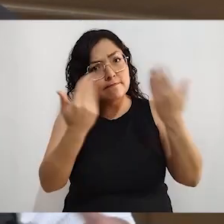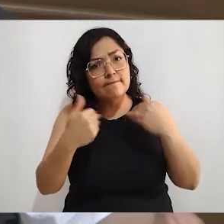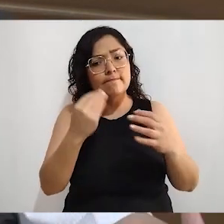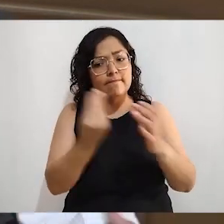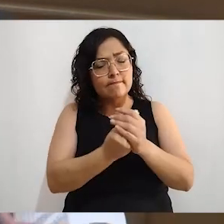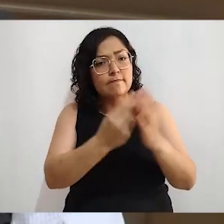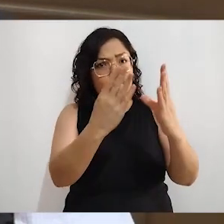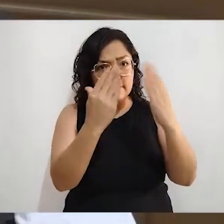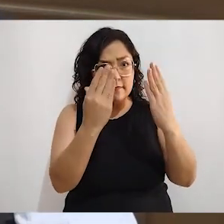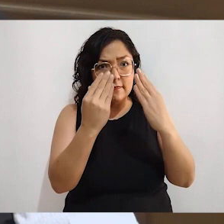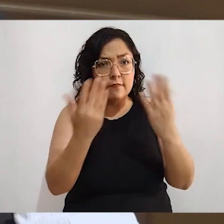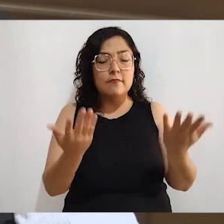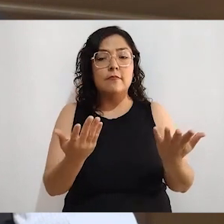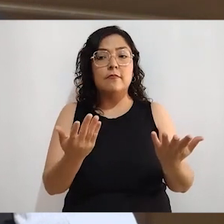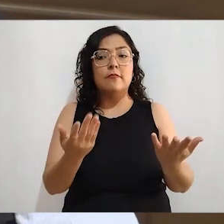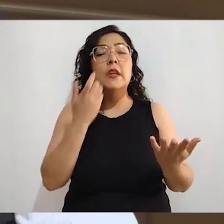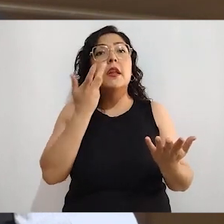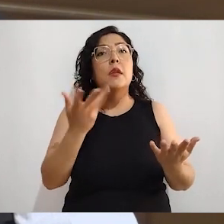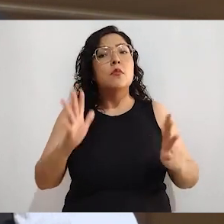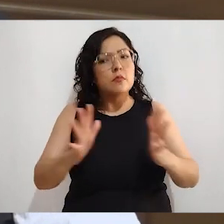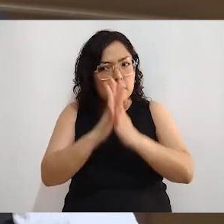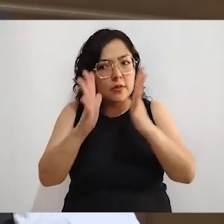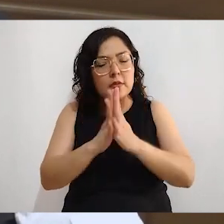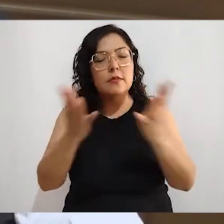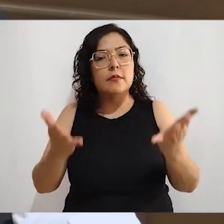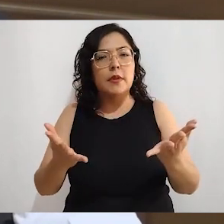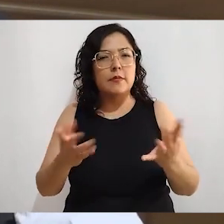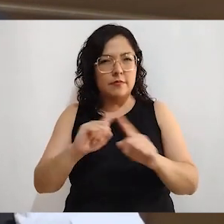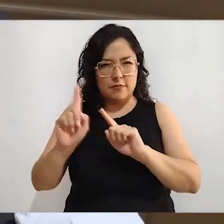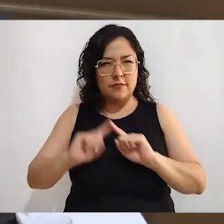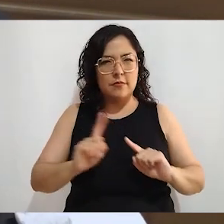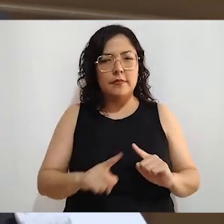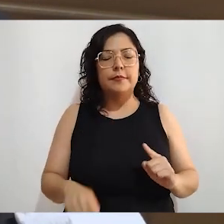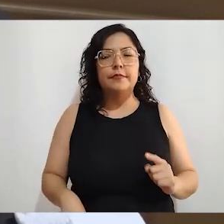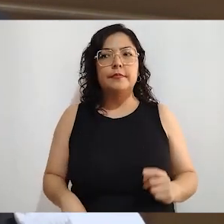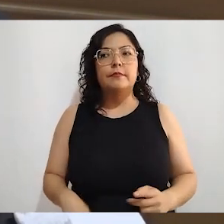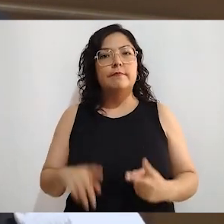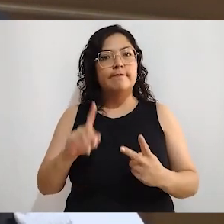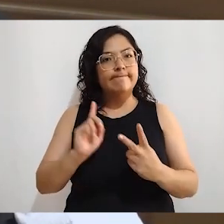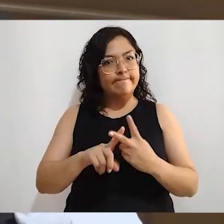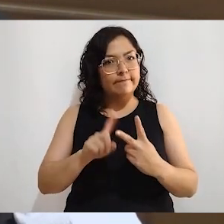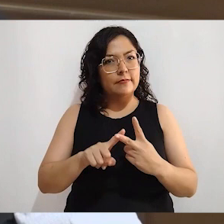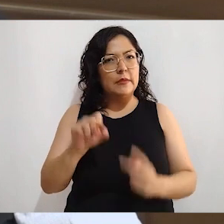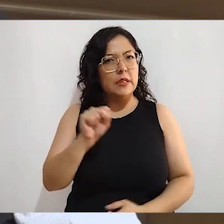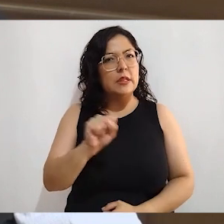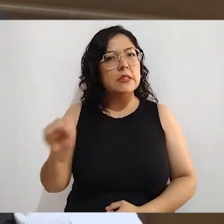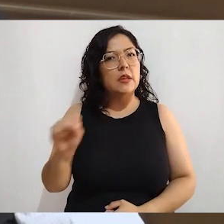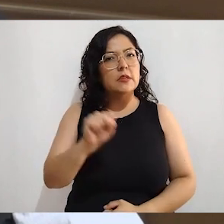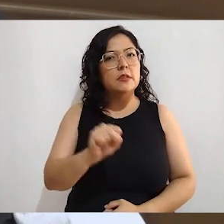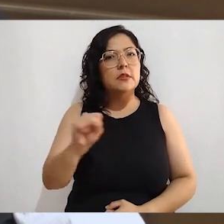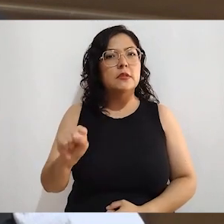ver cómo podemos participar y bueno. Y acá en Saltillo se nos acercó un